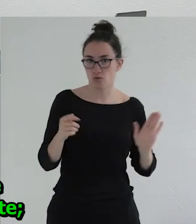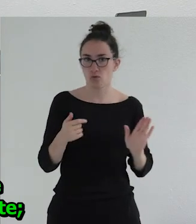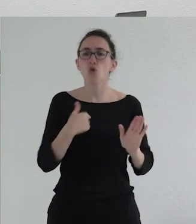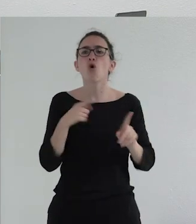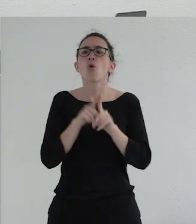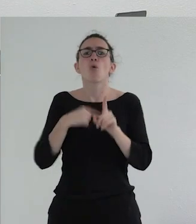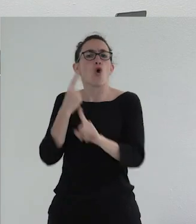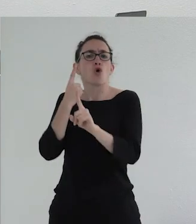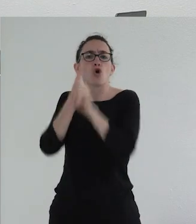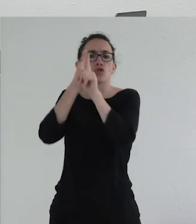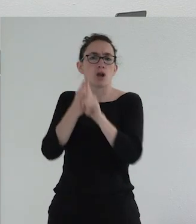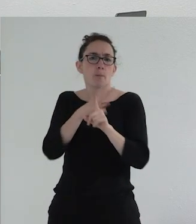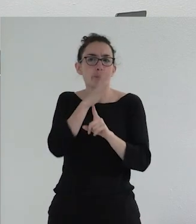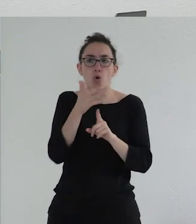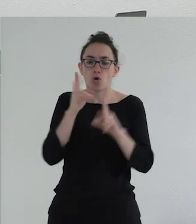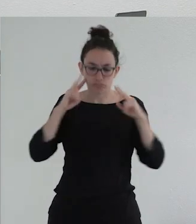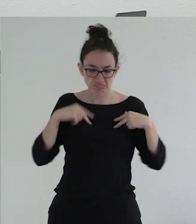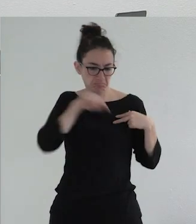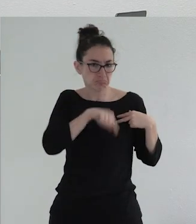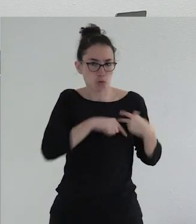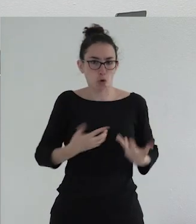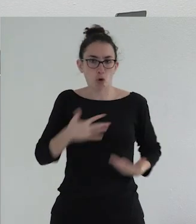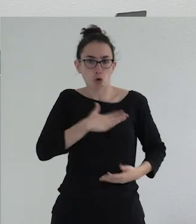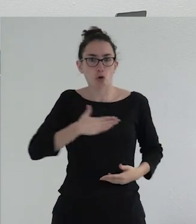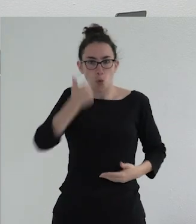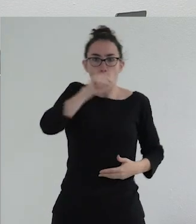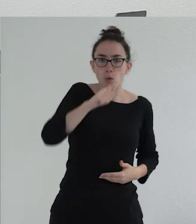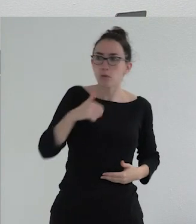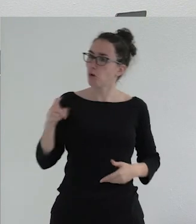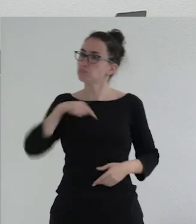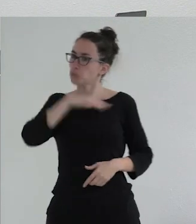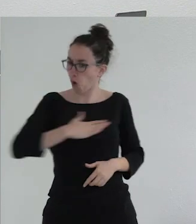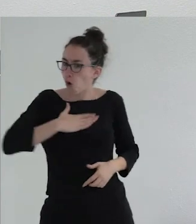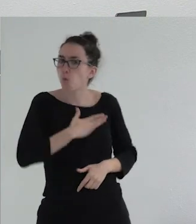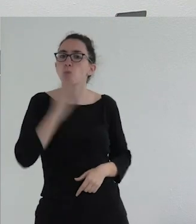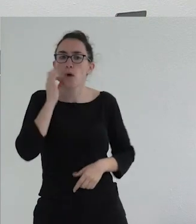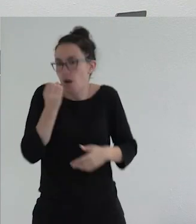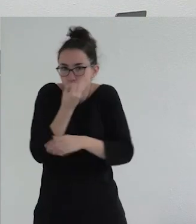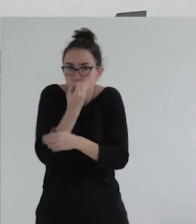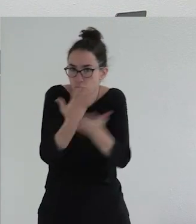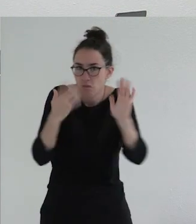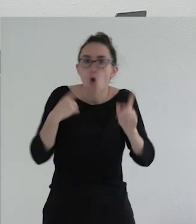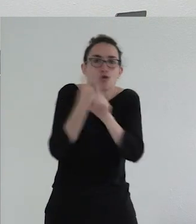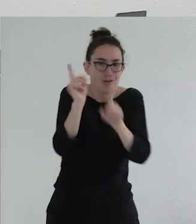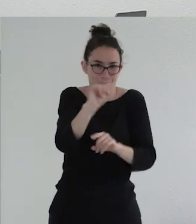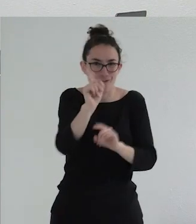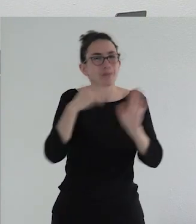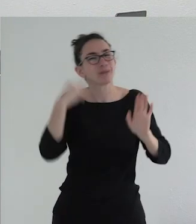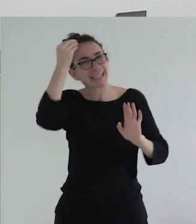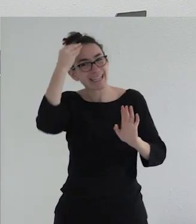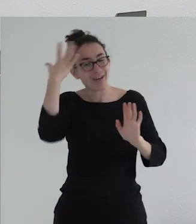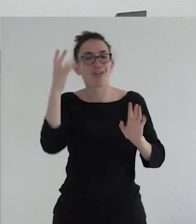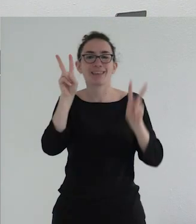de la gente, ni en general. Si hay gente que está súper cómoda sintiéndose hombre o mujer, me parece un gran hallazgo, pero creo que como cultura tendríamos que empezar a poder vivir con